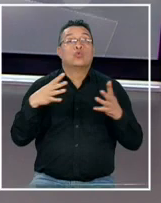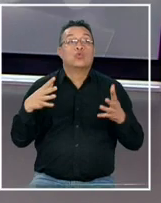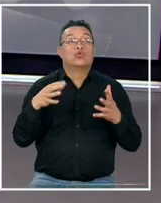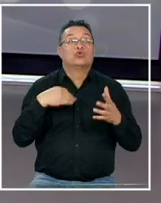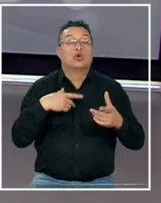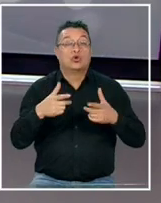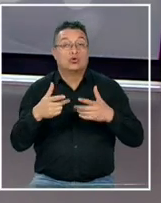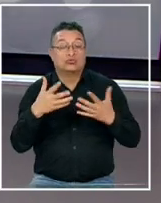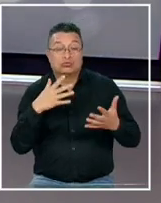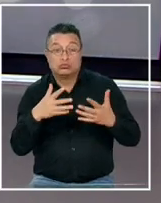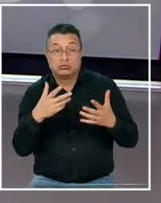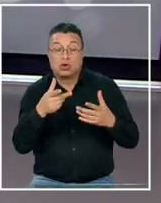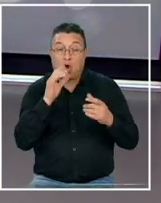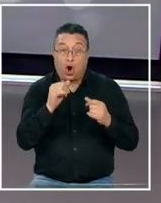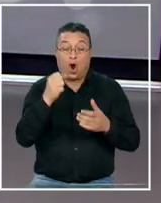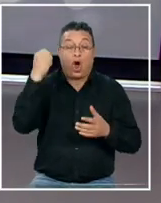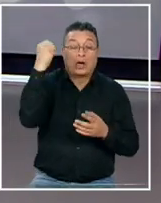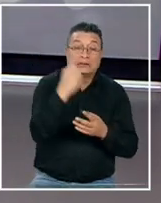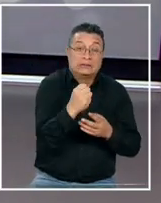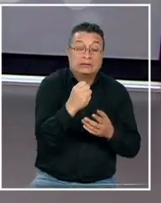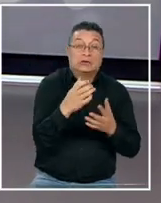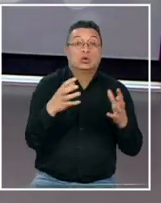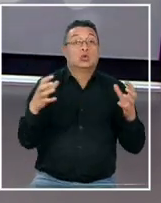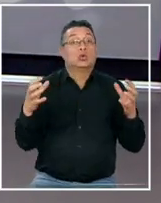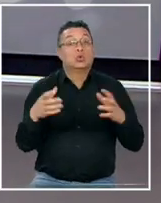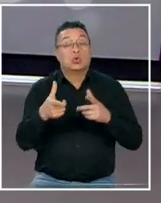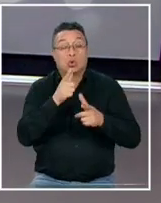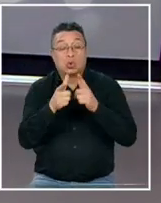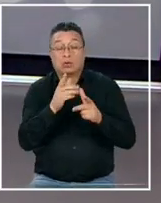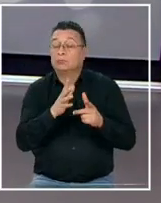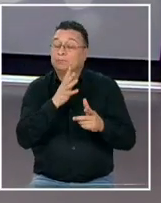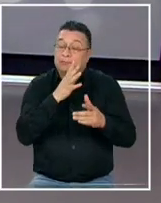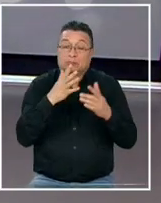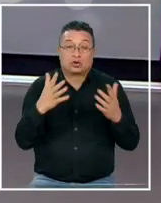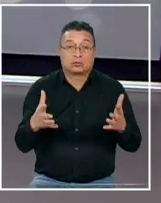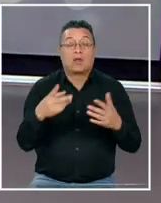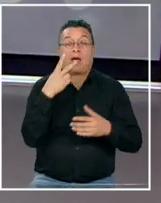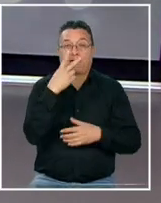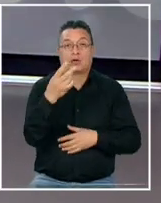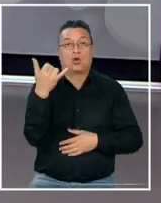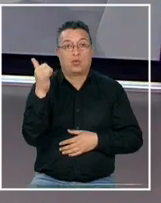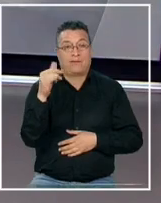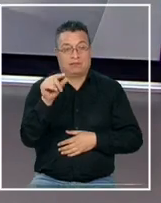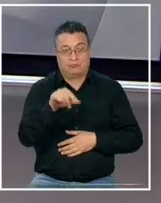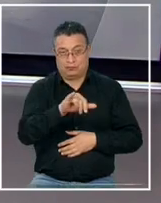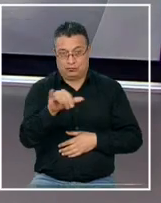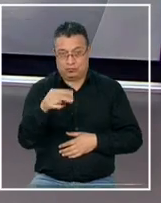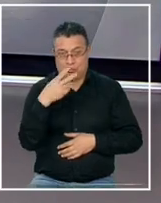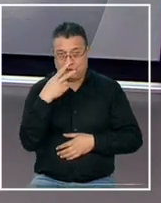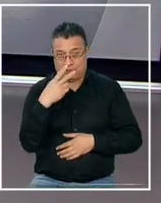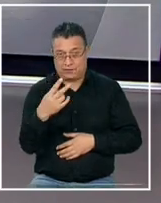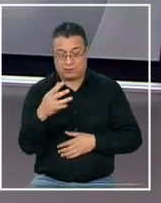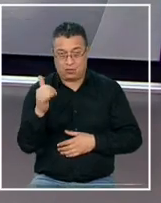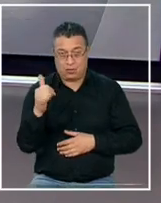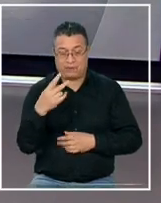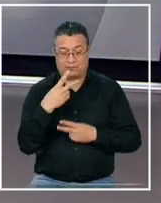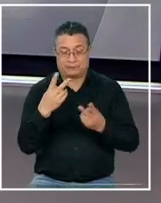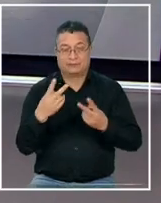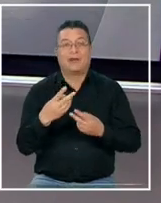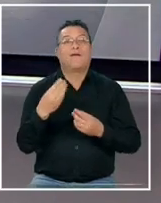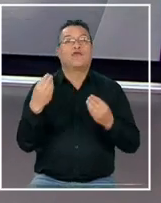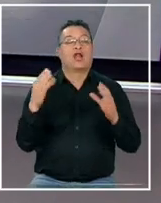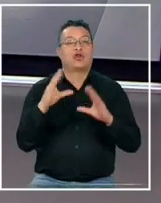Valentina González fue víctima de homicidio bueno esto es lo que vamos a ver este jueves después de 24 horas central en Enigma buenas